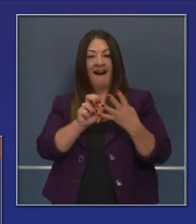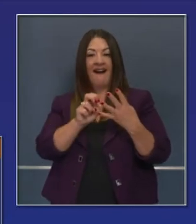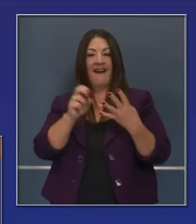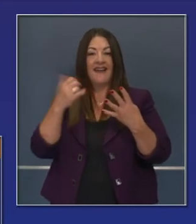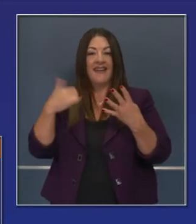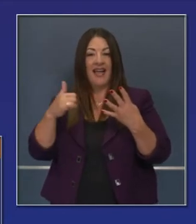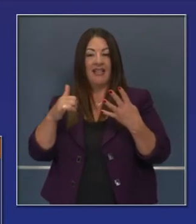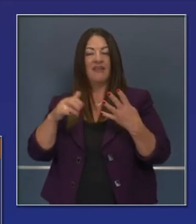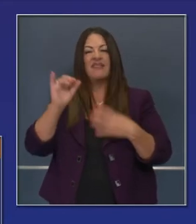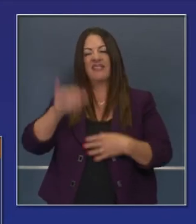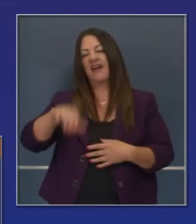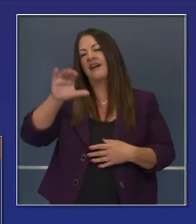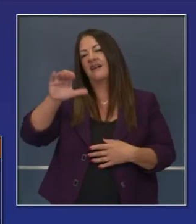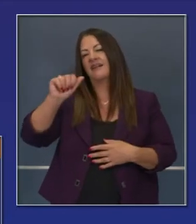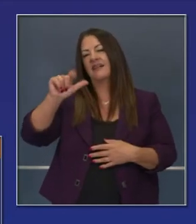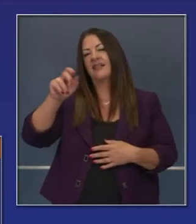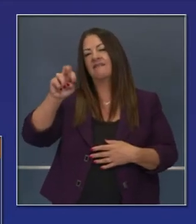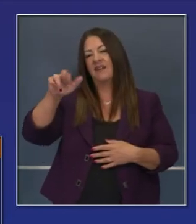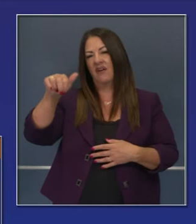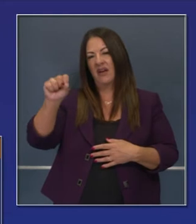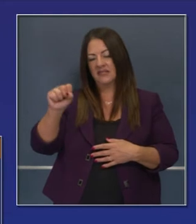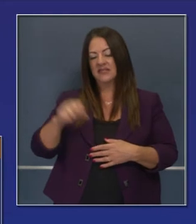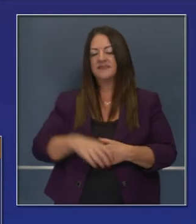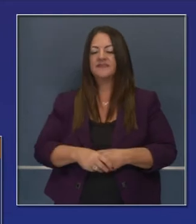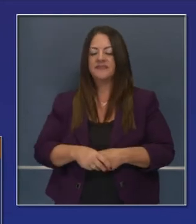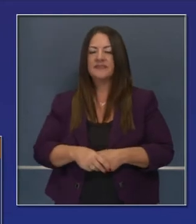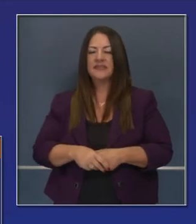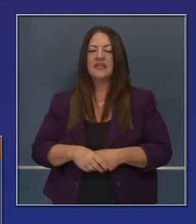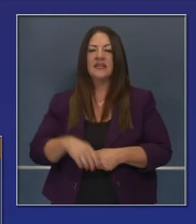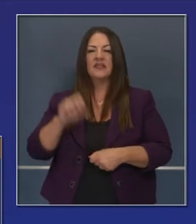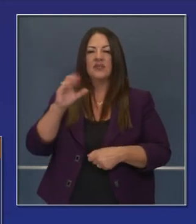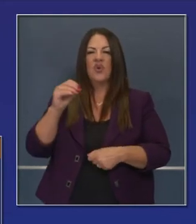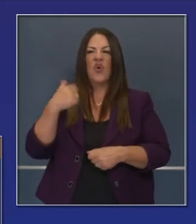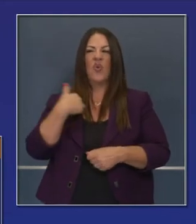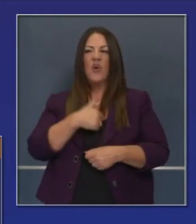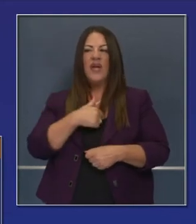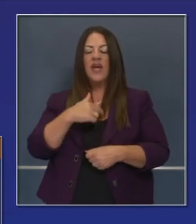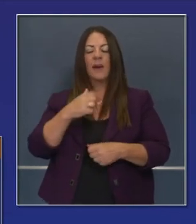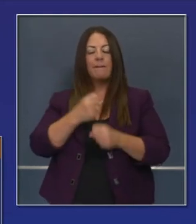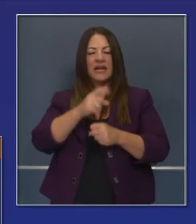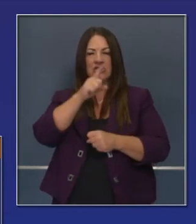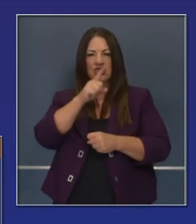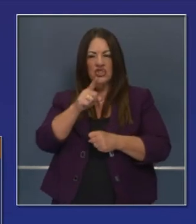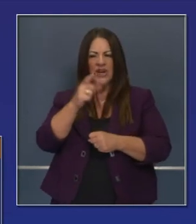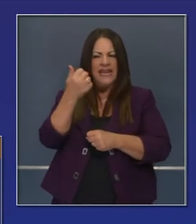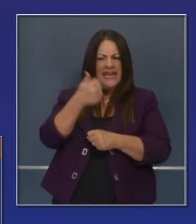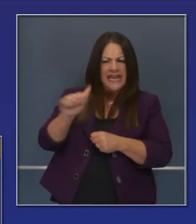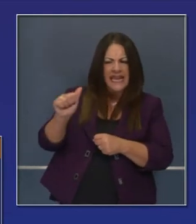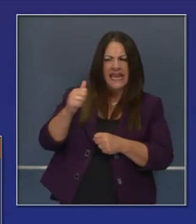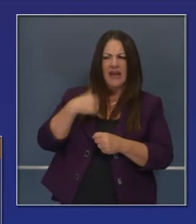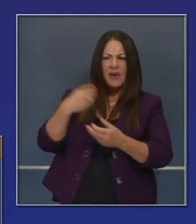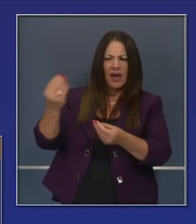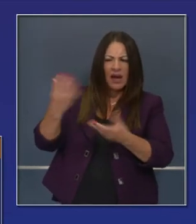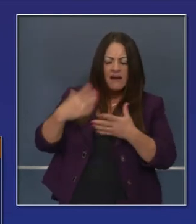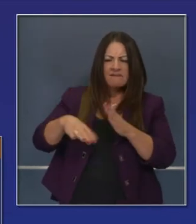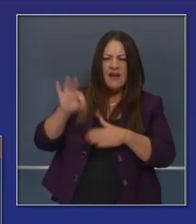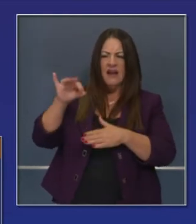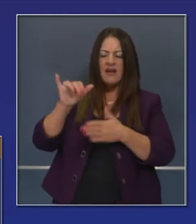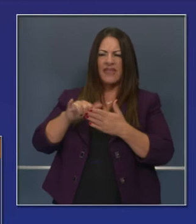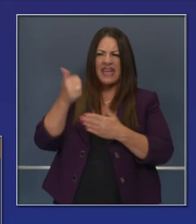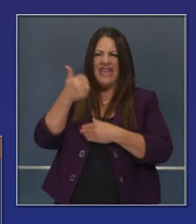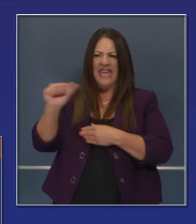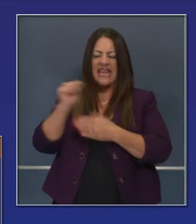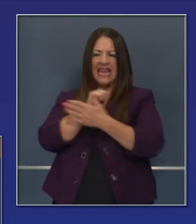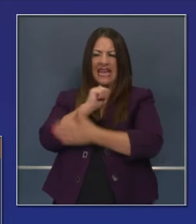pueden ver ustedes cuáles condados nos preocupan de que puedan retroceder en el futuro. Trabajamos estrechamente con sus